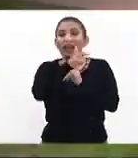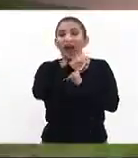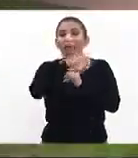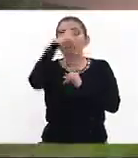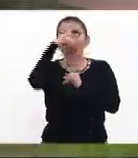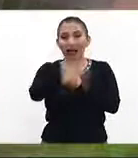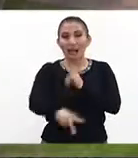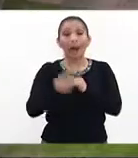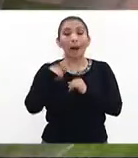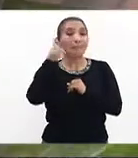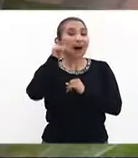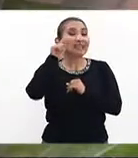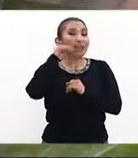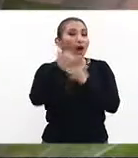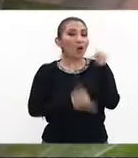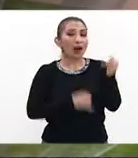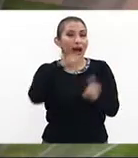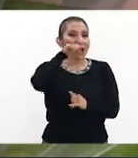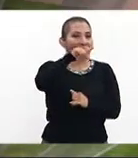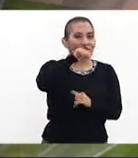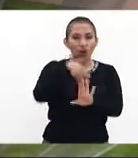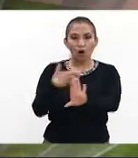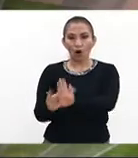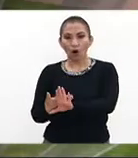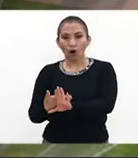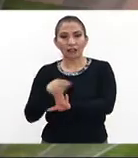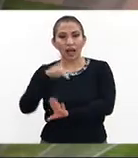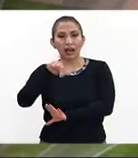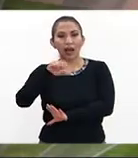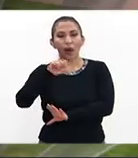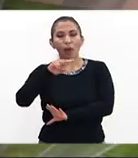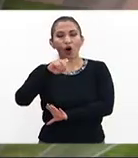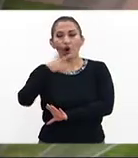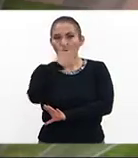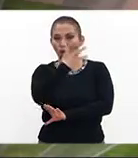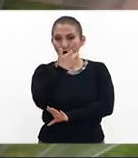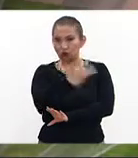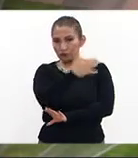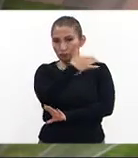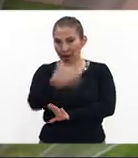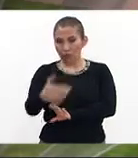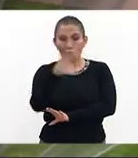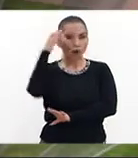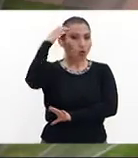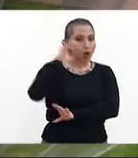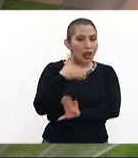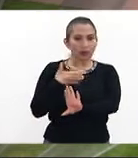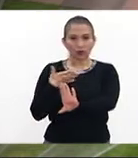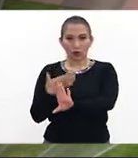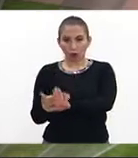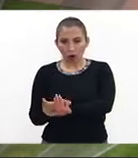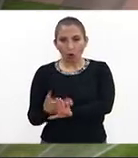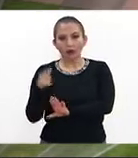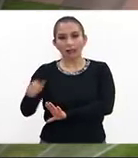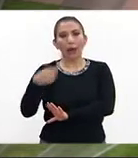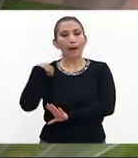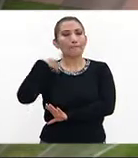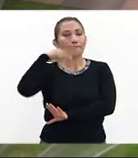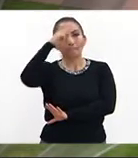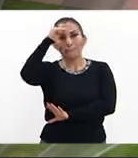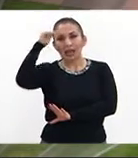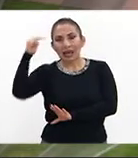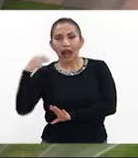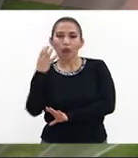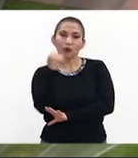Pacífico arrancan mañana, Jalisco en contra de Navajoa, ocho treinta de la noche, Culiacán en contra de Mexicali,